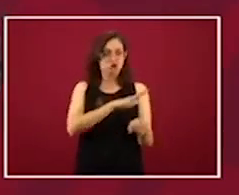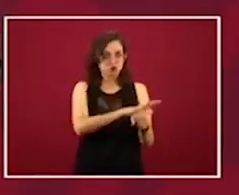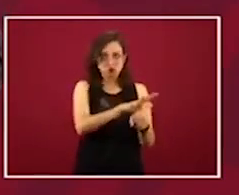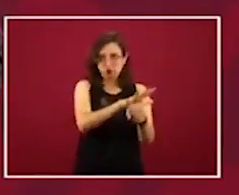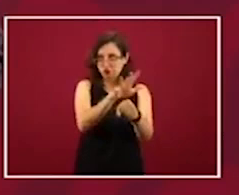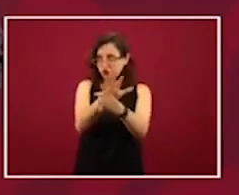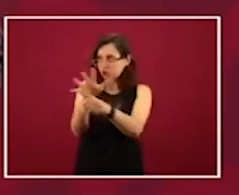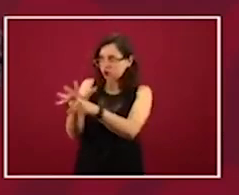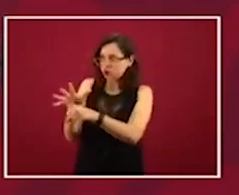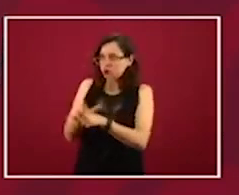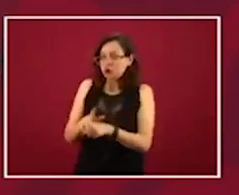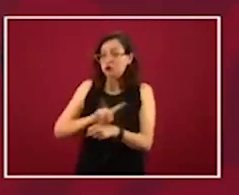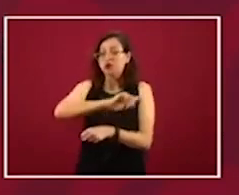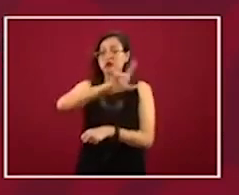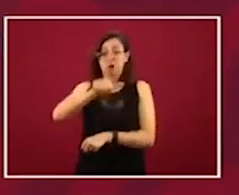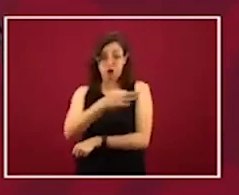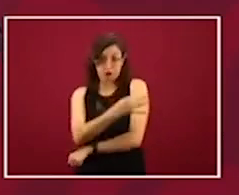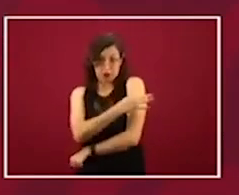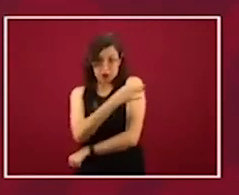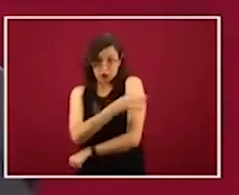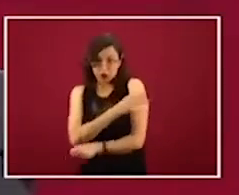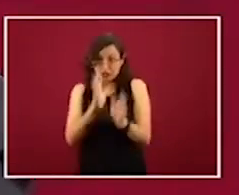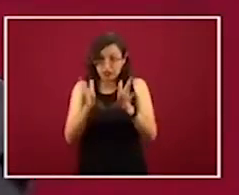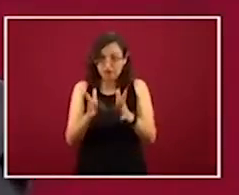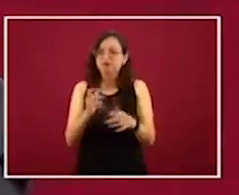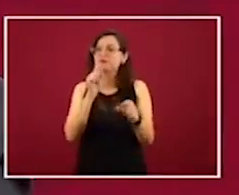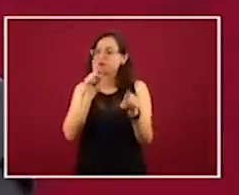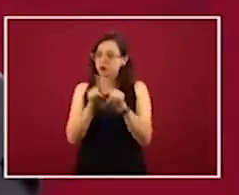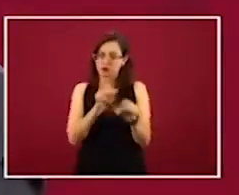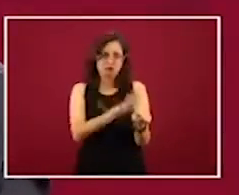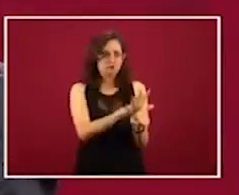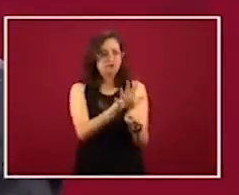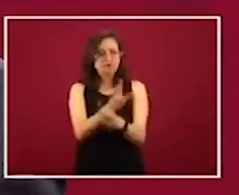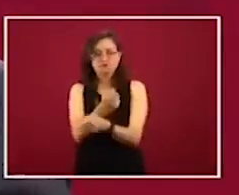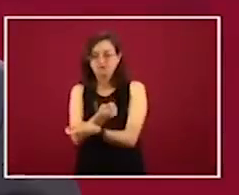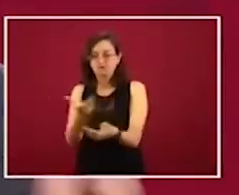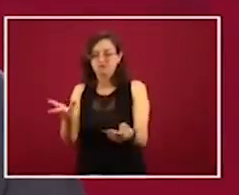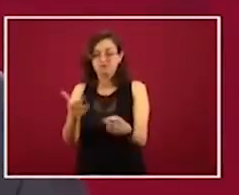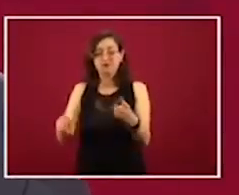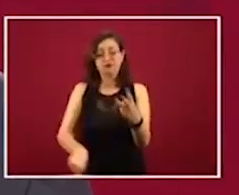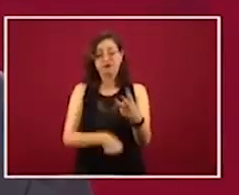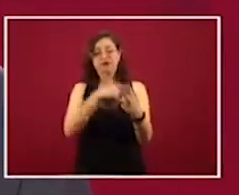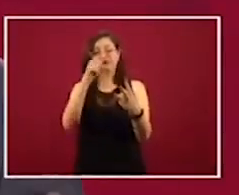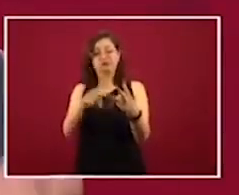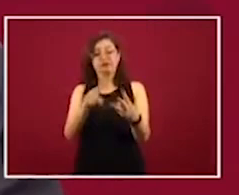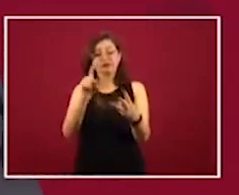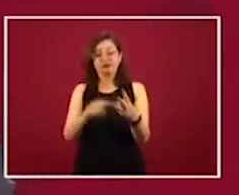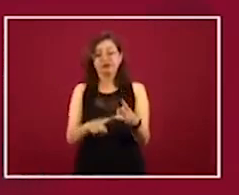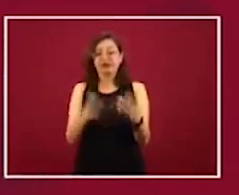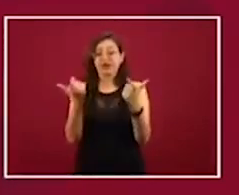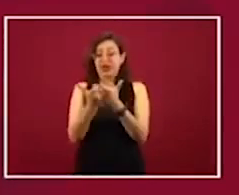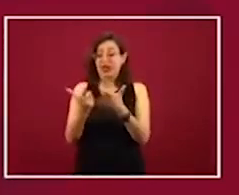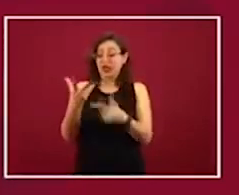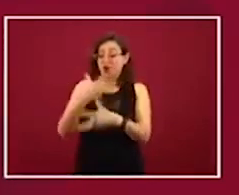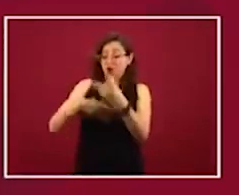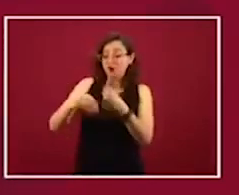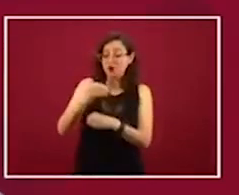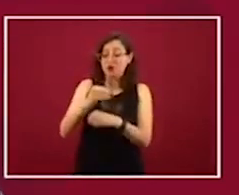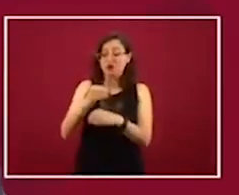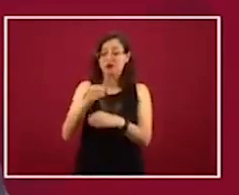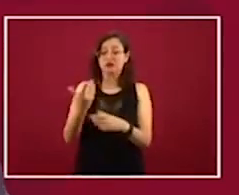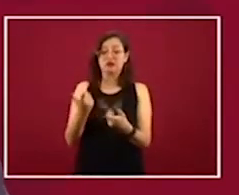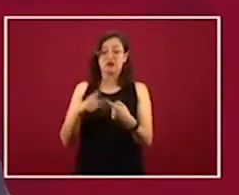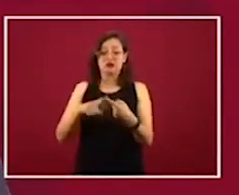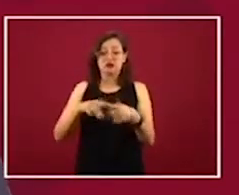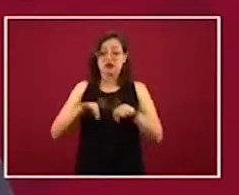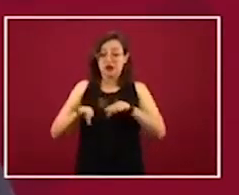¿qué vamos a hacer con la economía? El daño por las medidas que estamos obligados a tomar en materia económica, empleo,